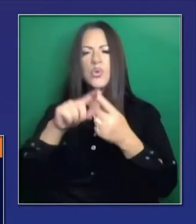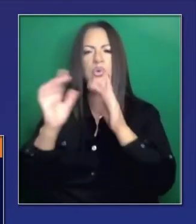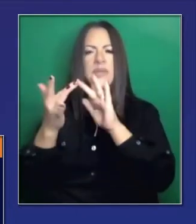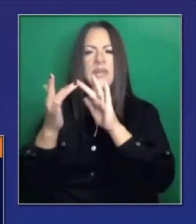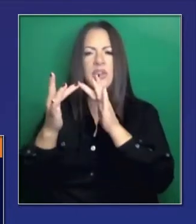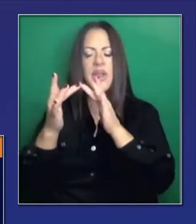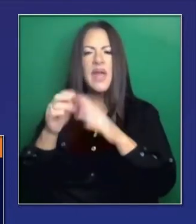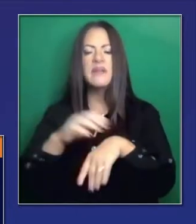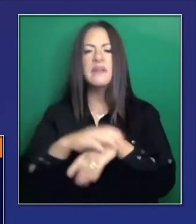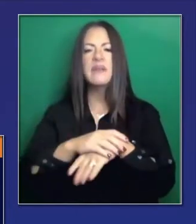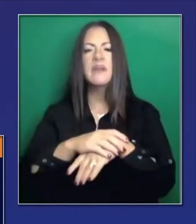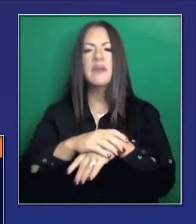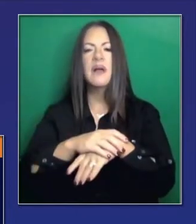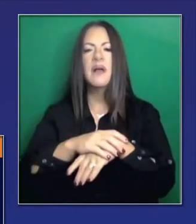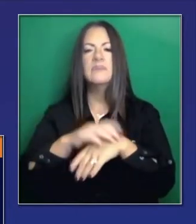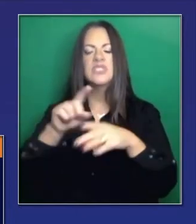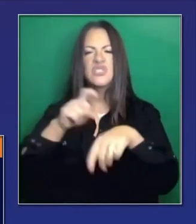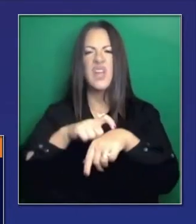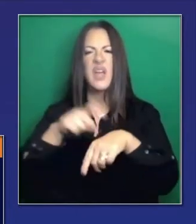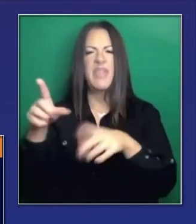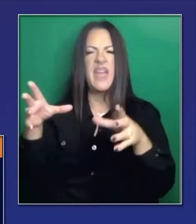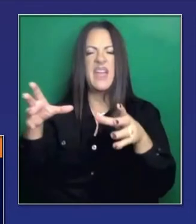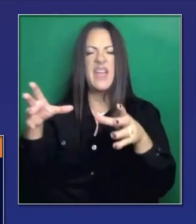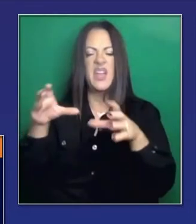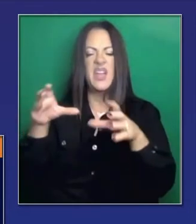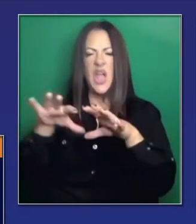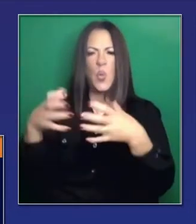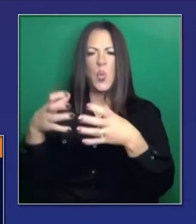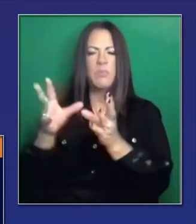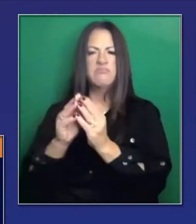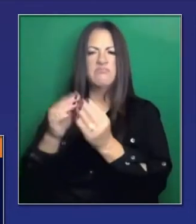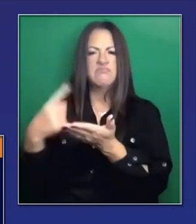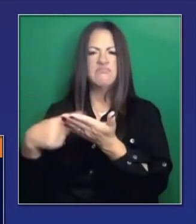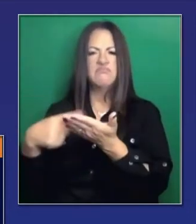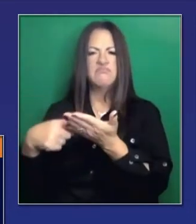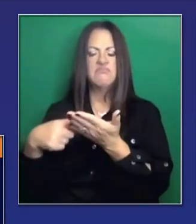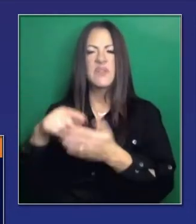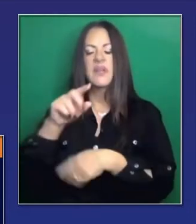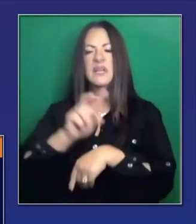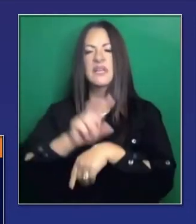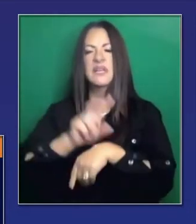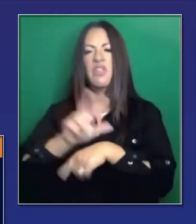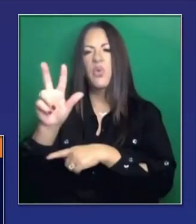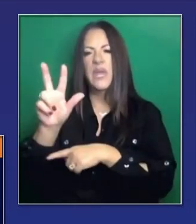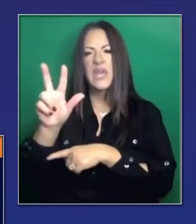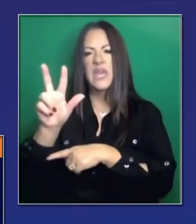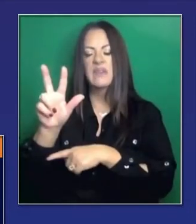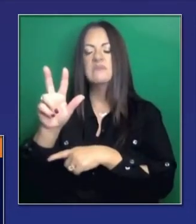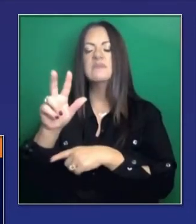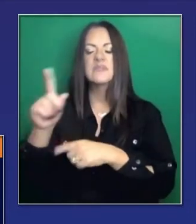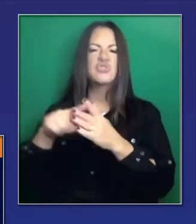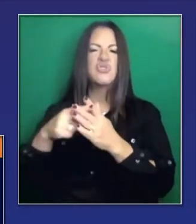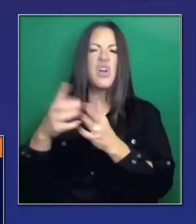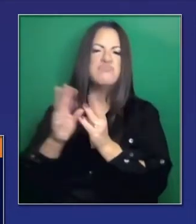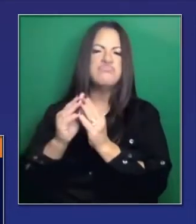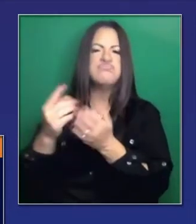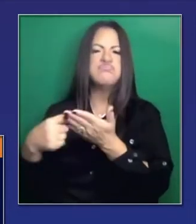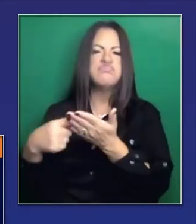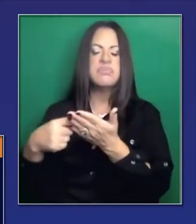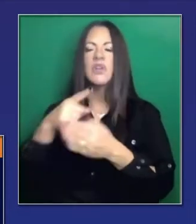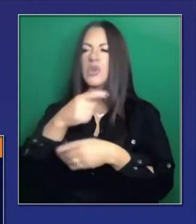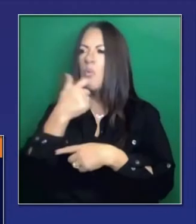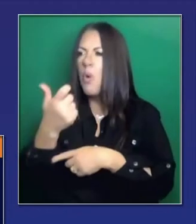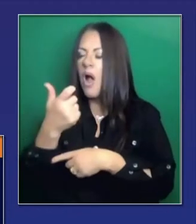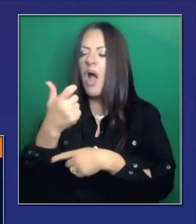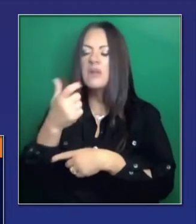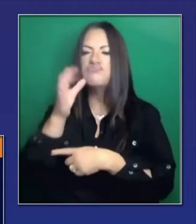de la tarde en el sitio web covid19.ca.gov. De ahí lo dirigiremos al